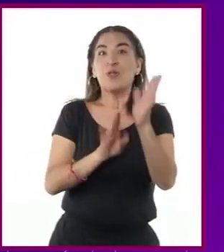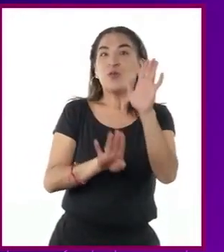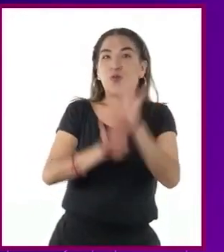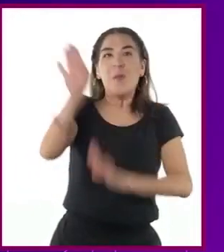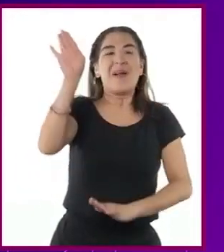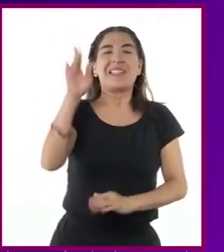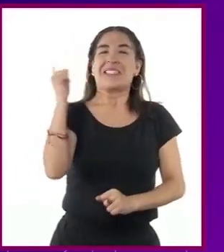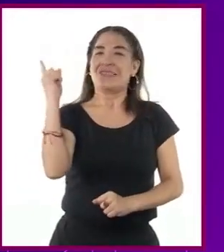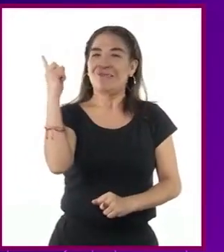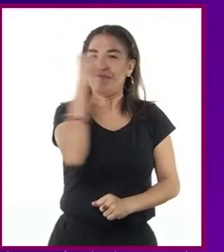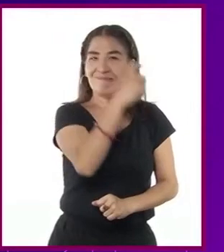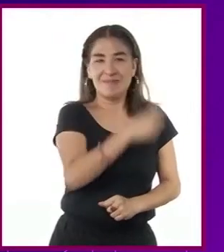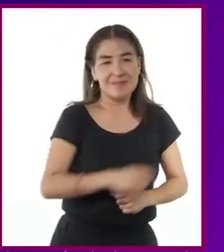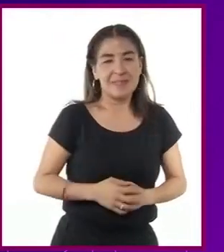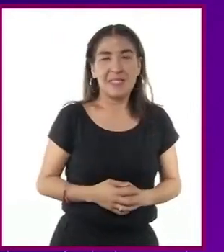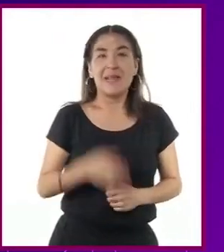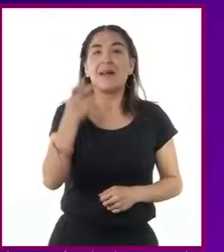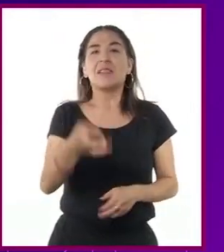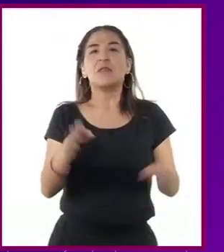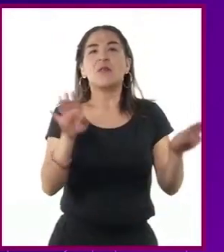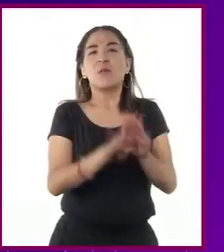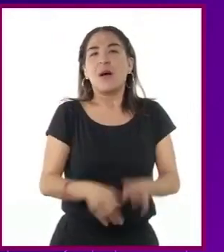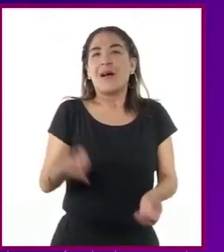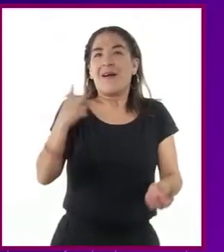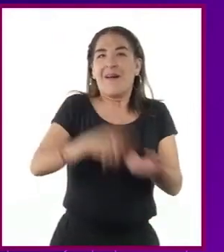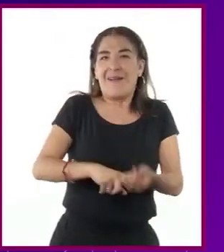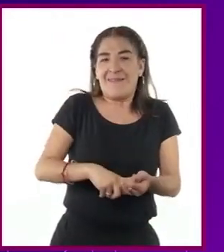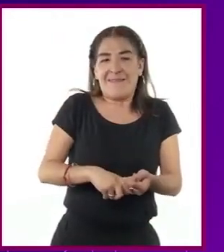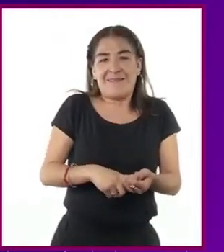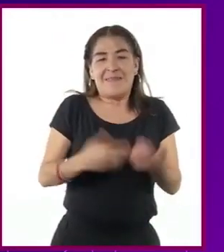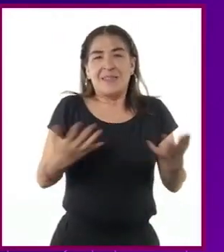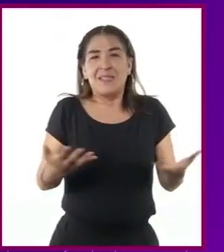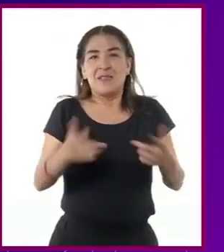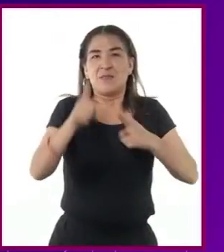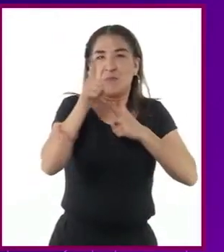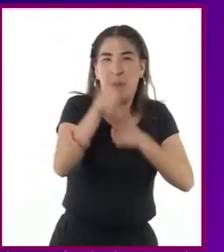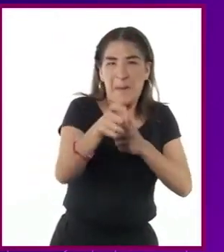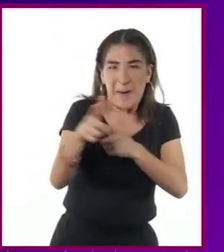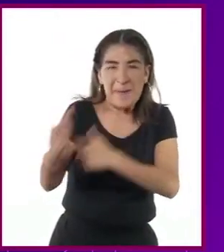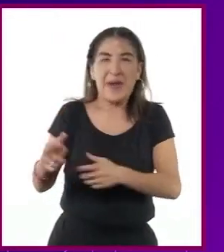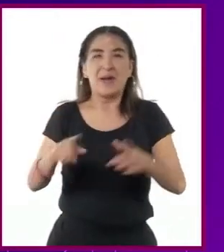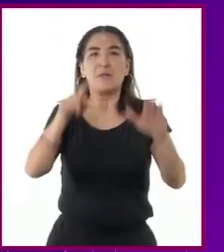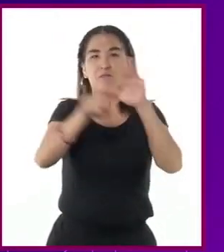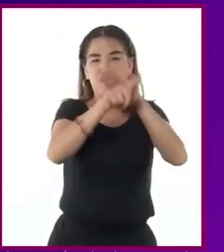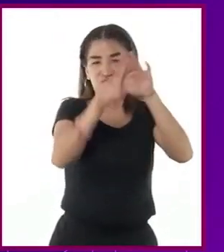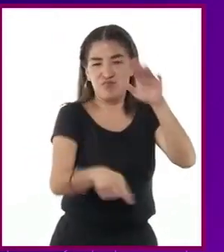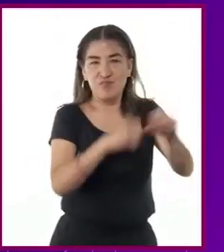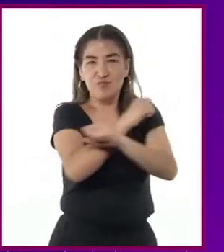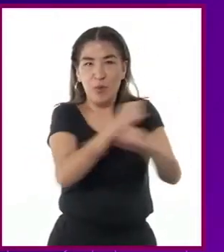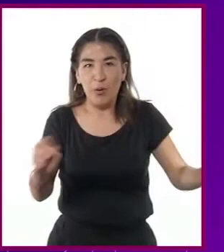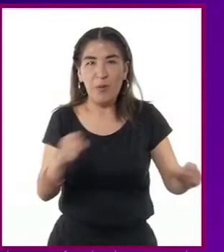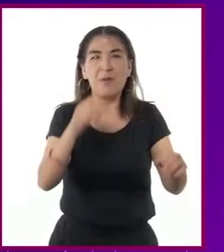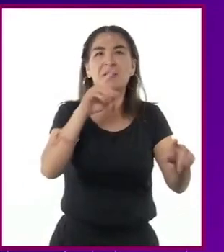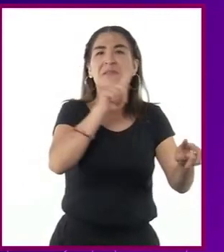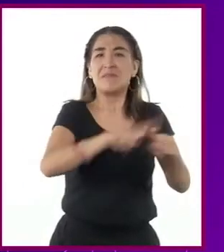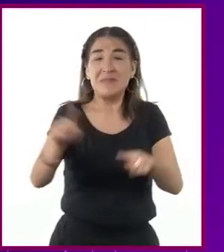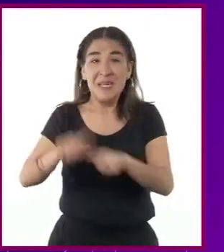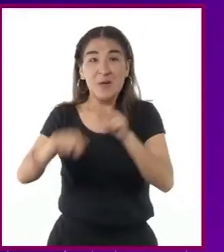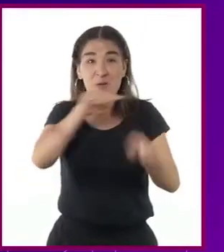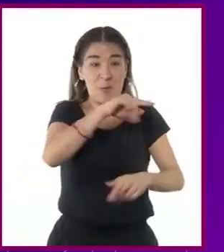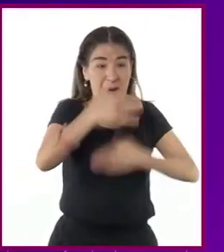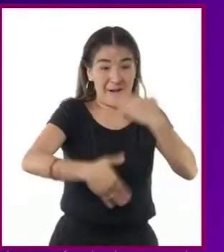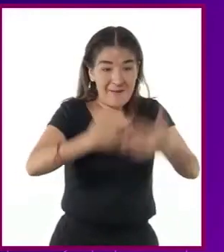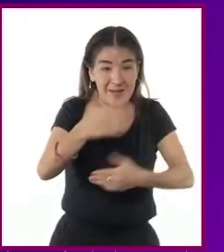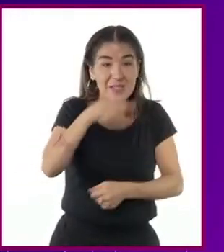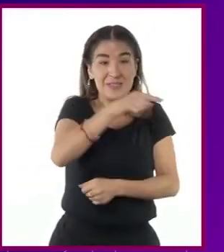inversión fantástica en armamento, en avances científicos, fíjense nada más,